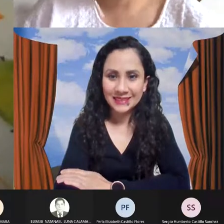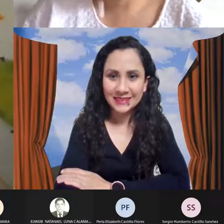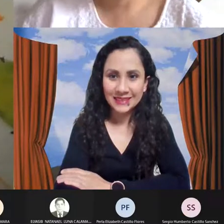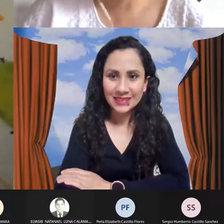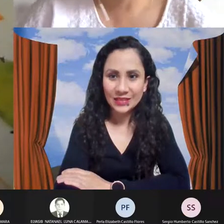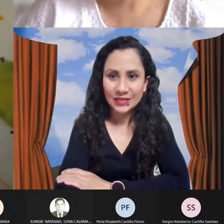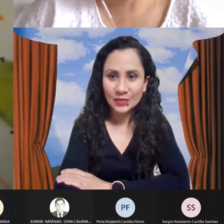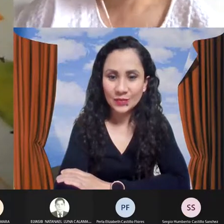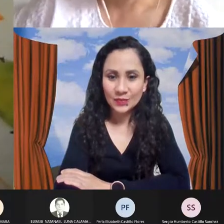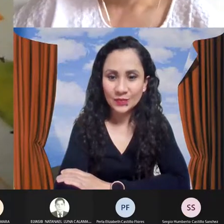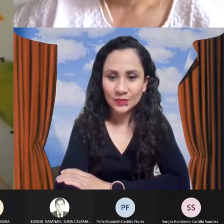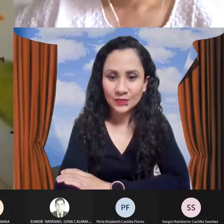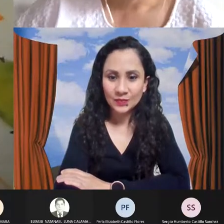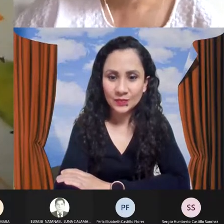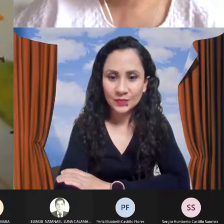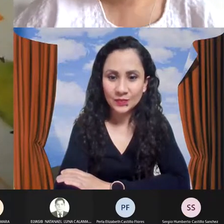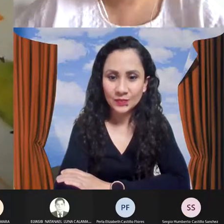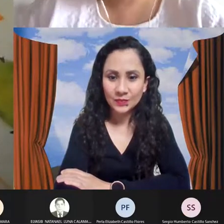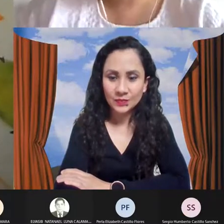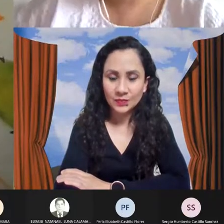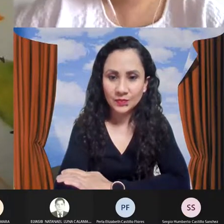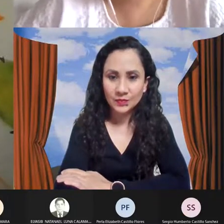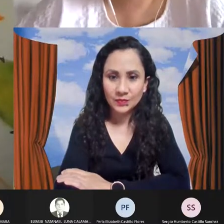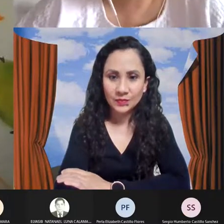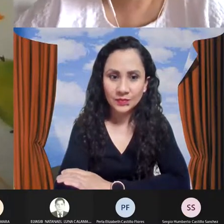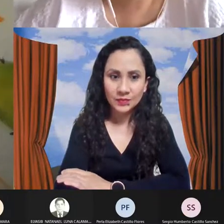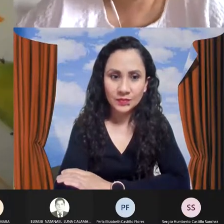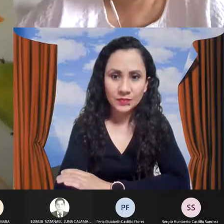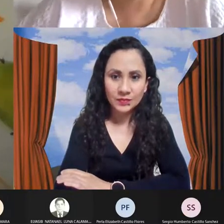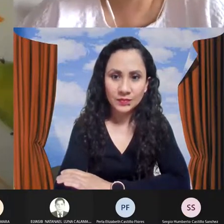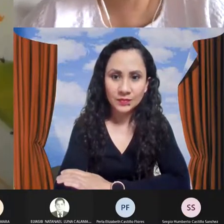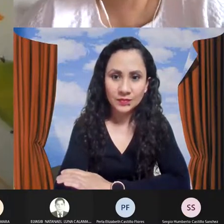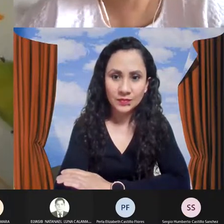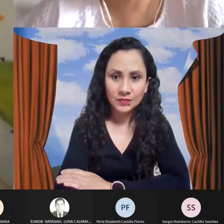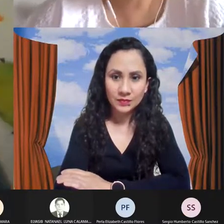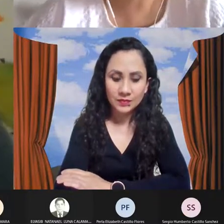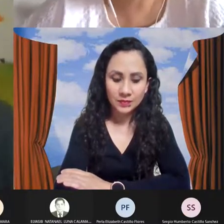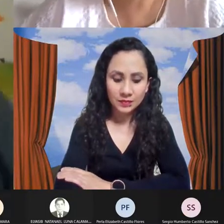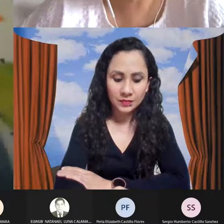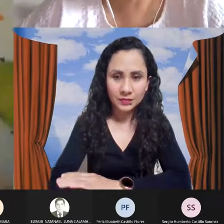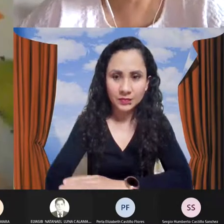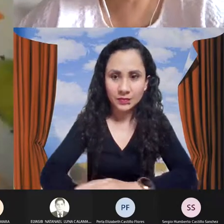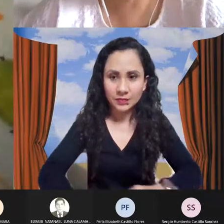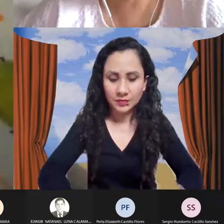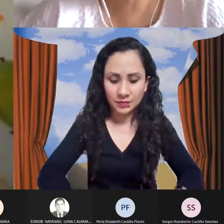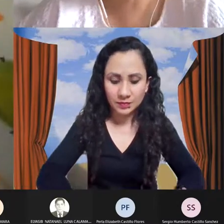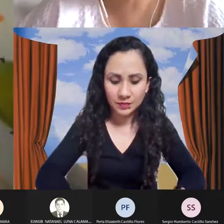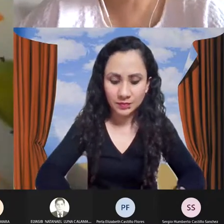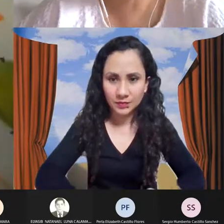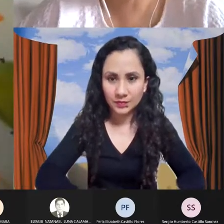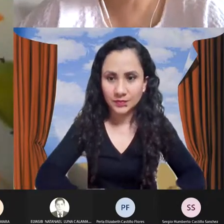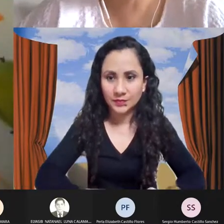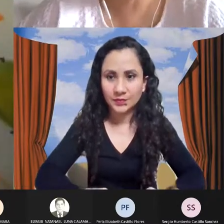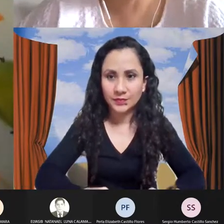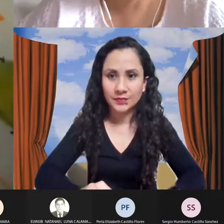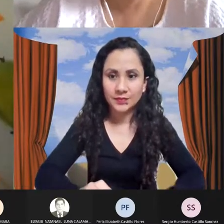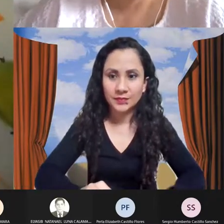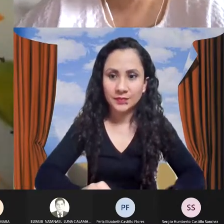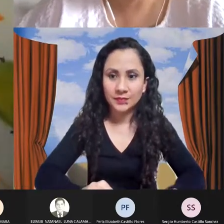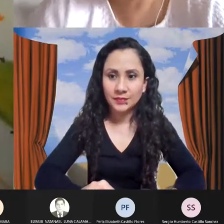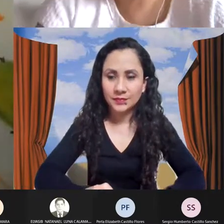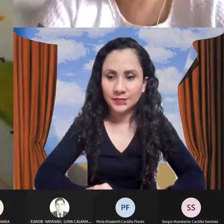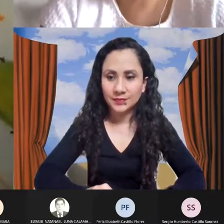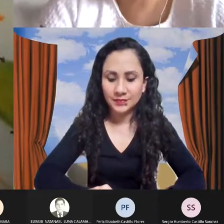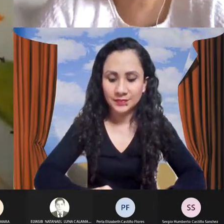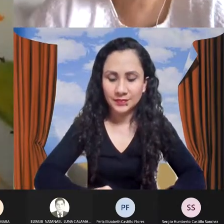Sí, buenas tardes. La doctora Marcela Quiroz es doctora en Ciencias de la Computación por el Instituto Tecnológico de Tijuana